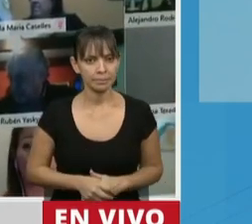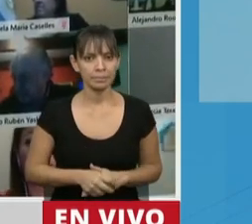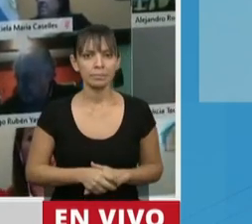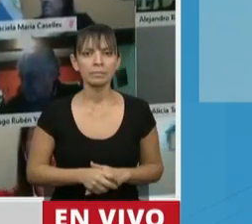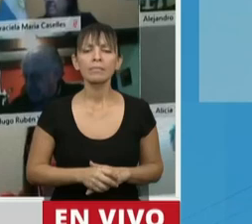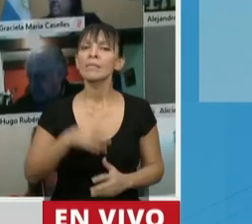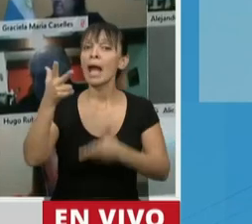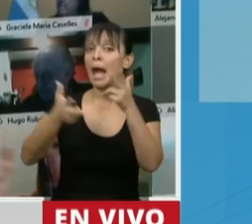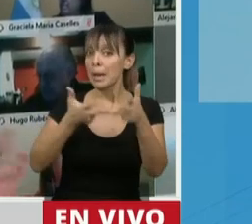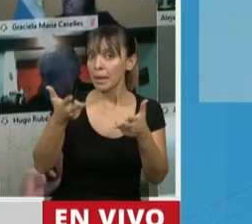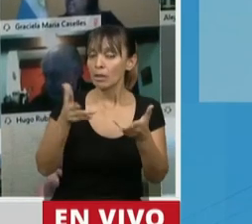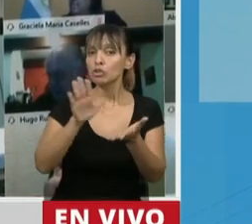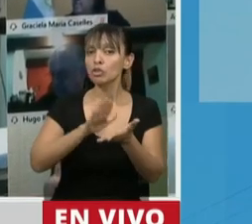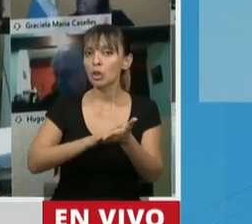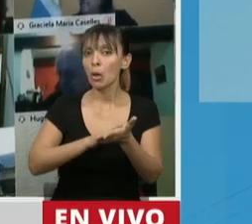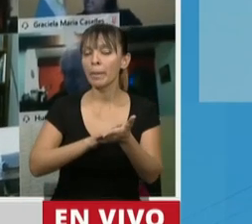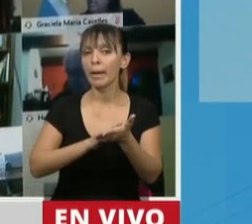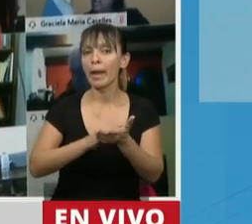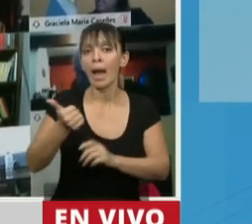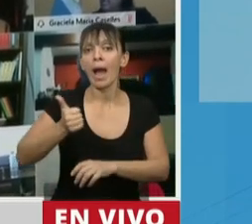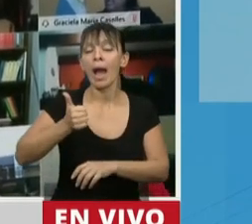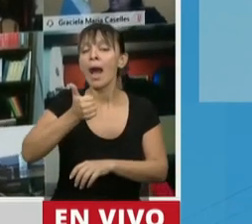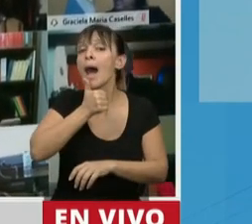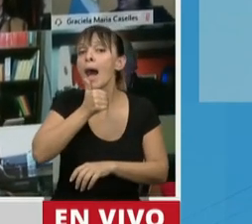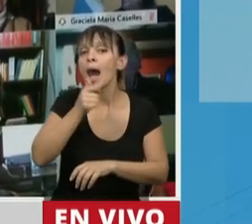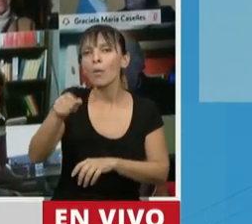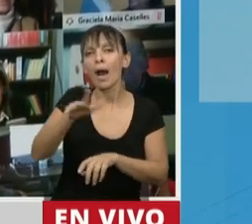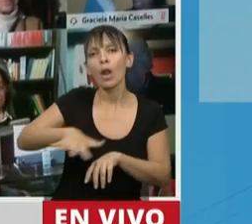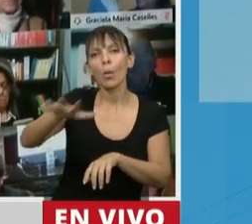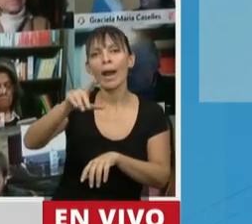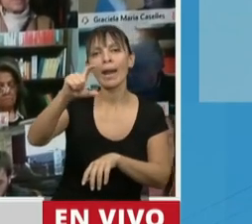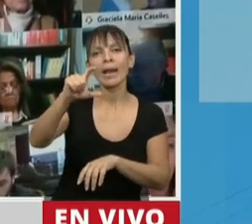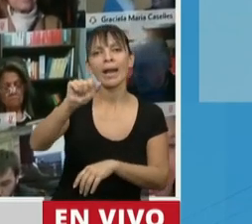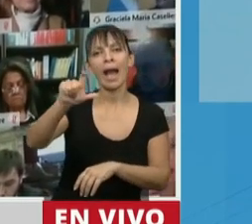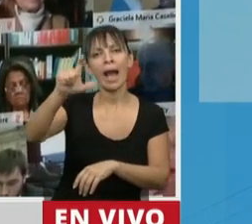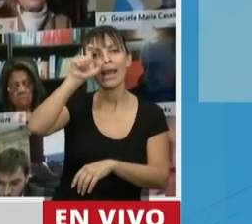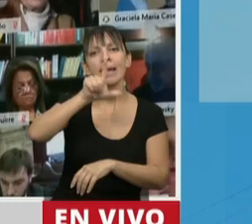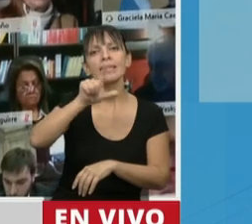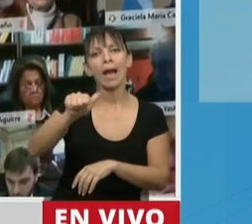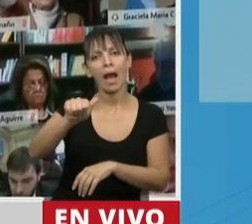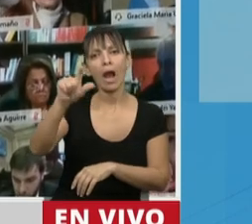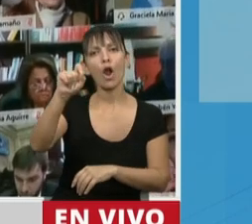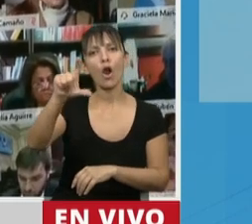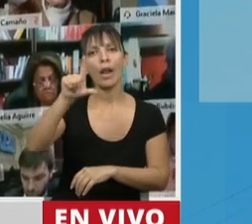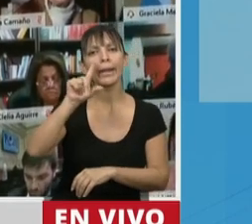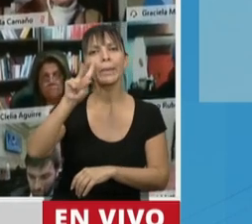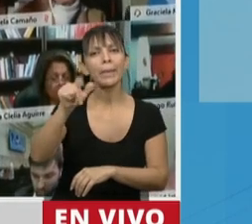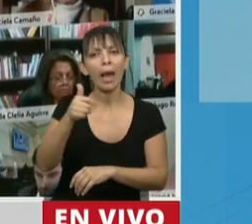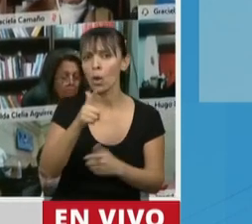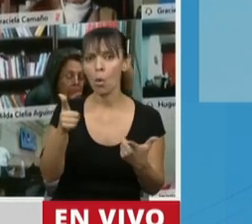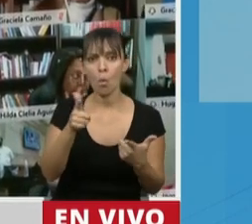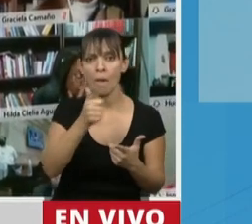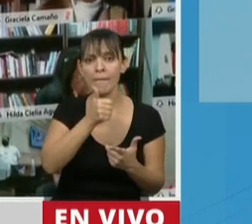Se habló de la falta de agua en Caleta Olivia. El gobierno que presidió